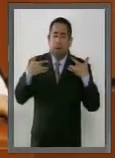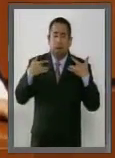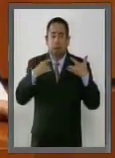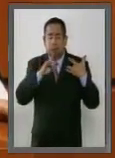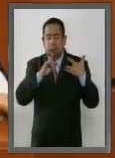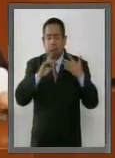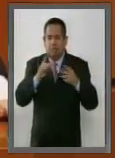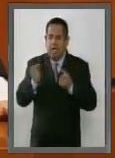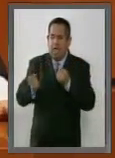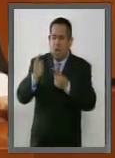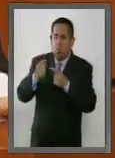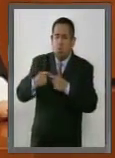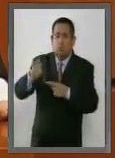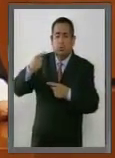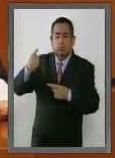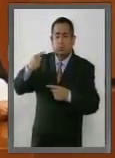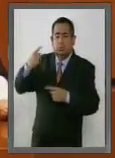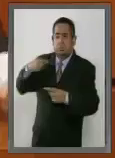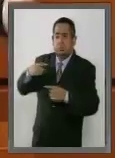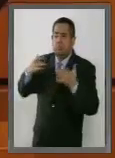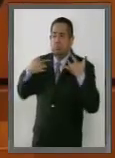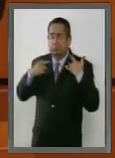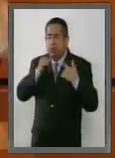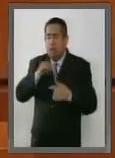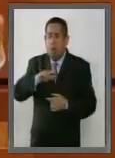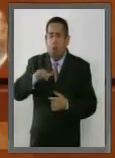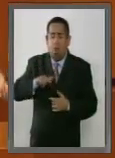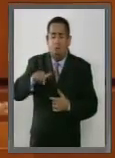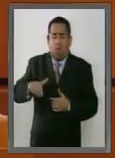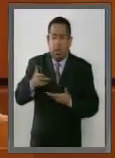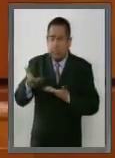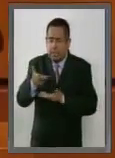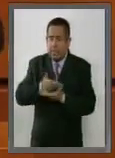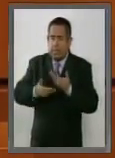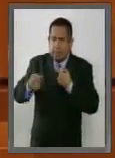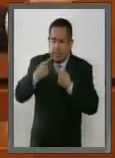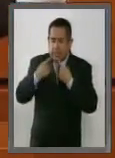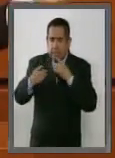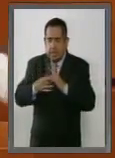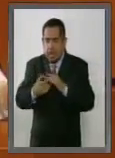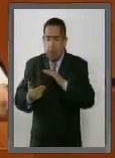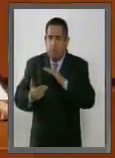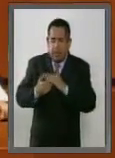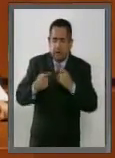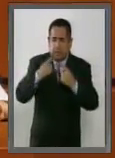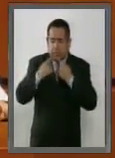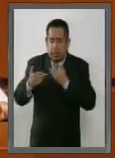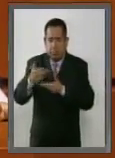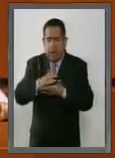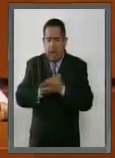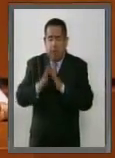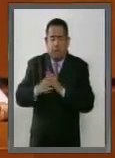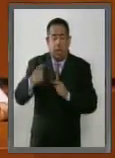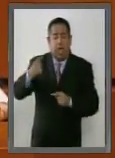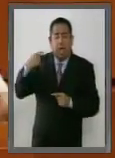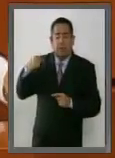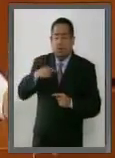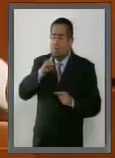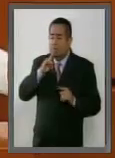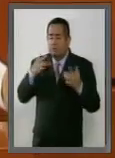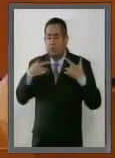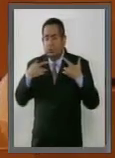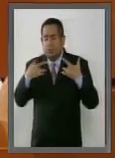como lo hicieron pasadas legislaturas, que por más negociaciones, mesas de diálogo que se abrieron,